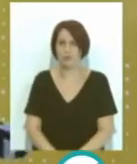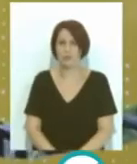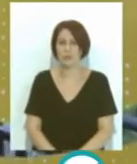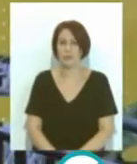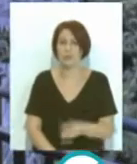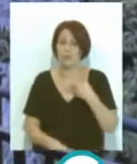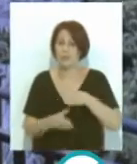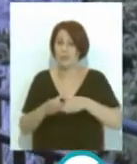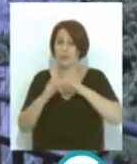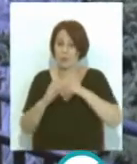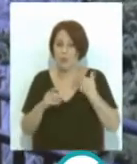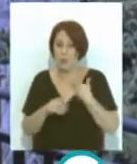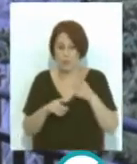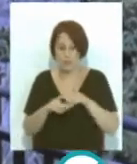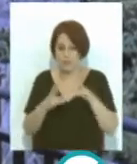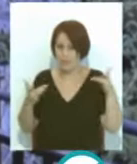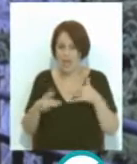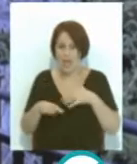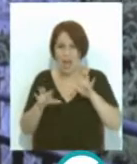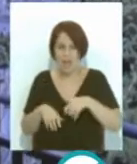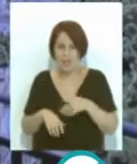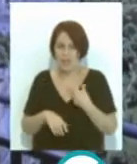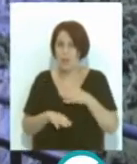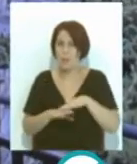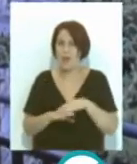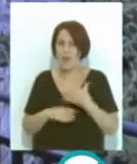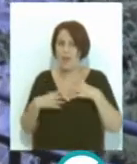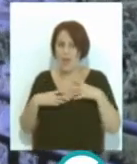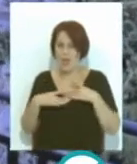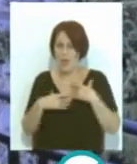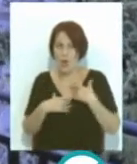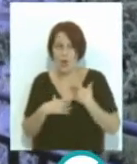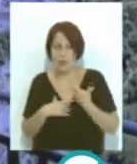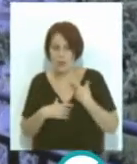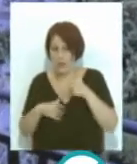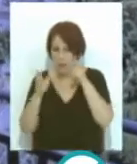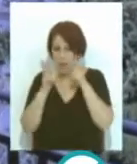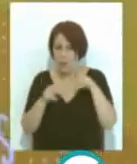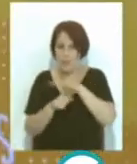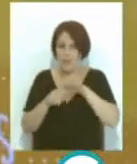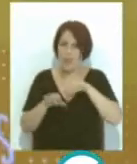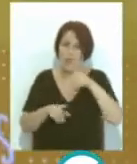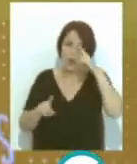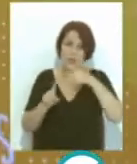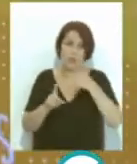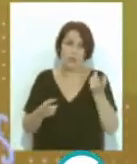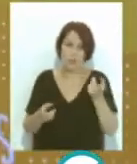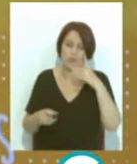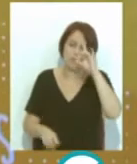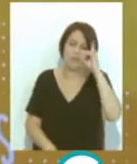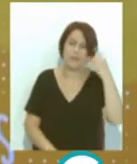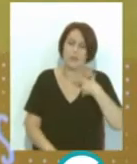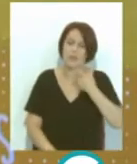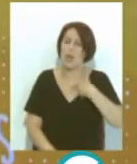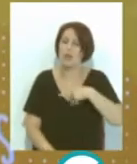un desayuno con los diamantes que ofrece Cádiz para disfrutar de unas vacaciones de cine en la provincia es el objetivo que busca la iniciativa de turismo